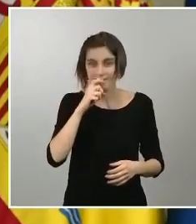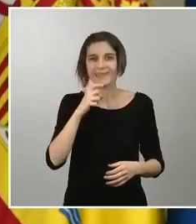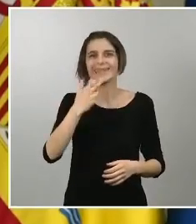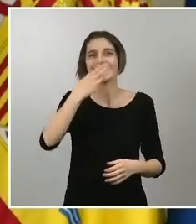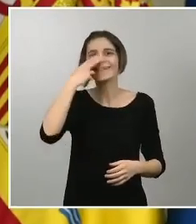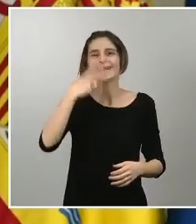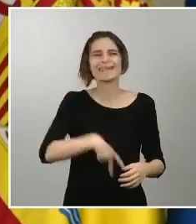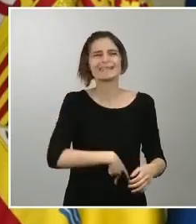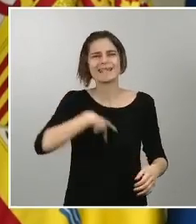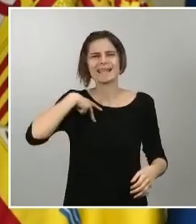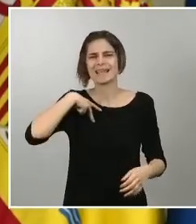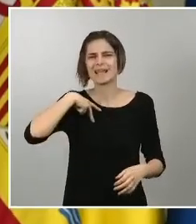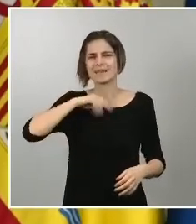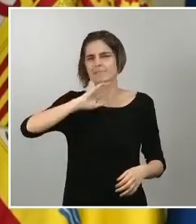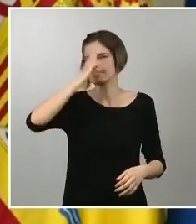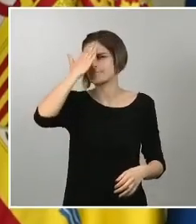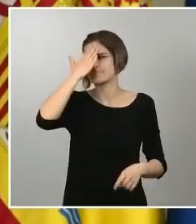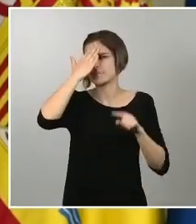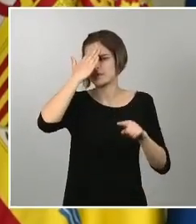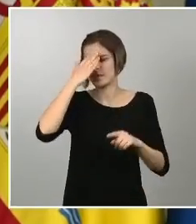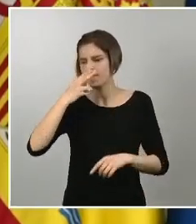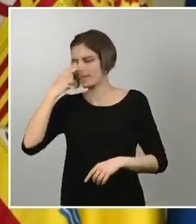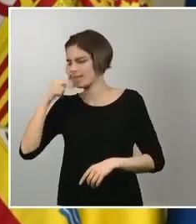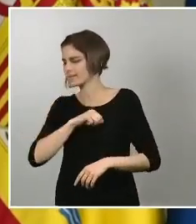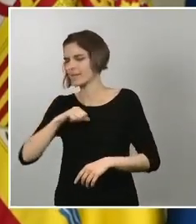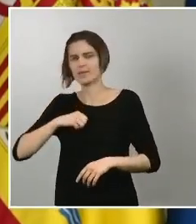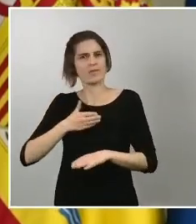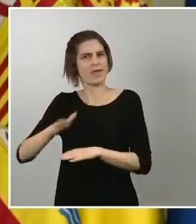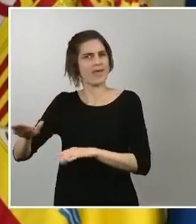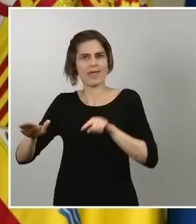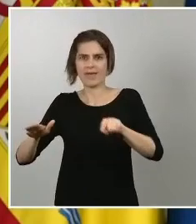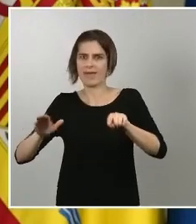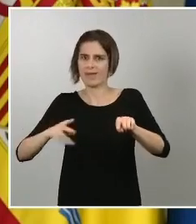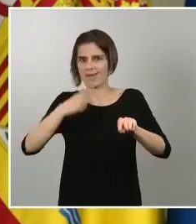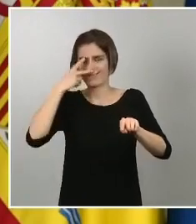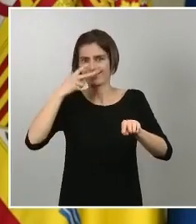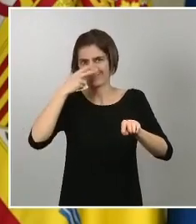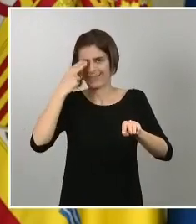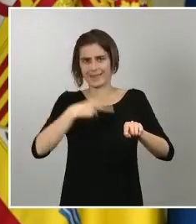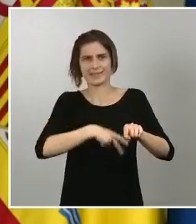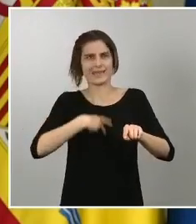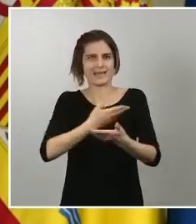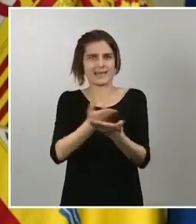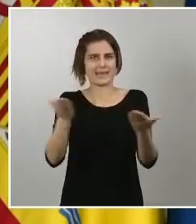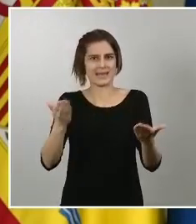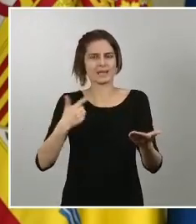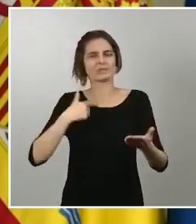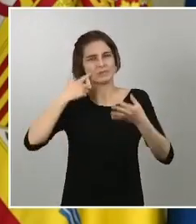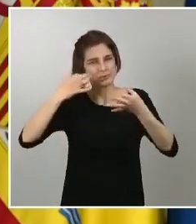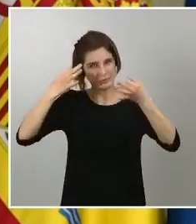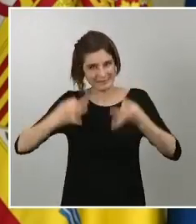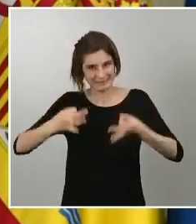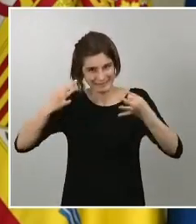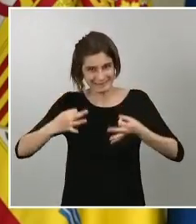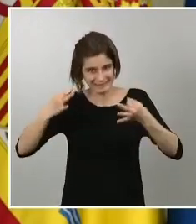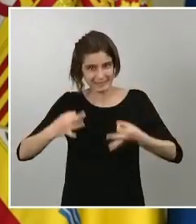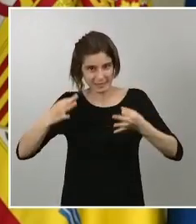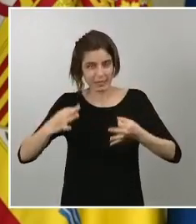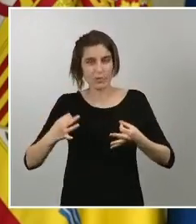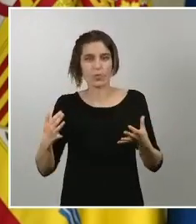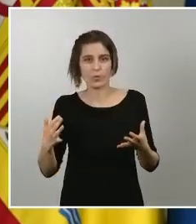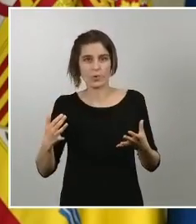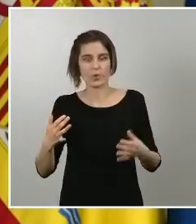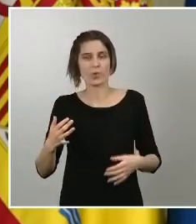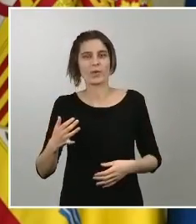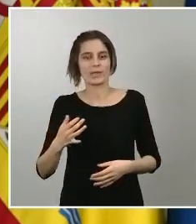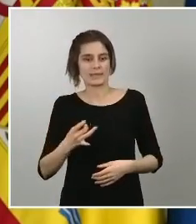interés particular y estoy convencida que los interlocutores sociales en nuestro país son corresponsables con esta